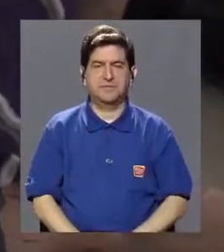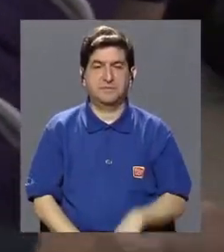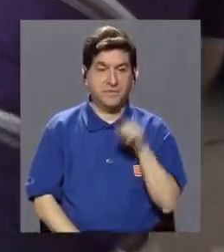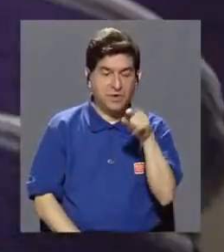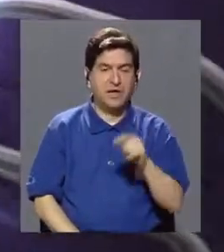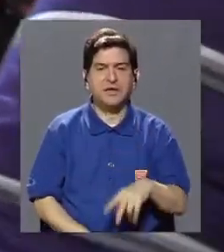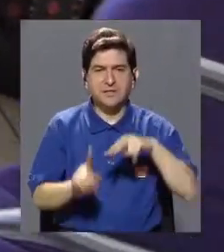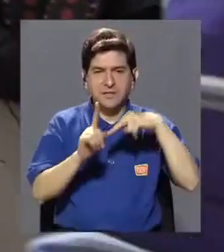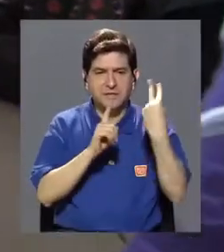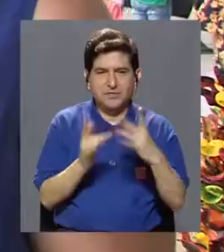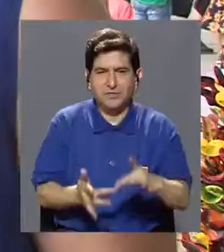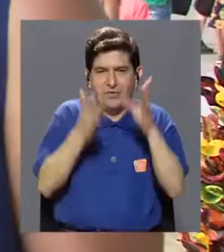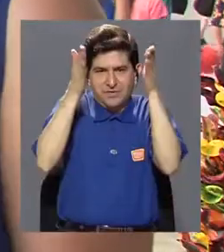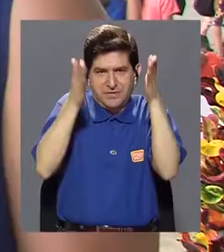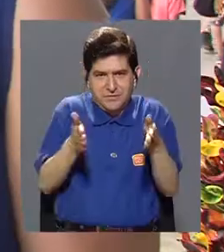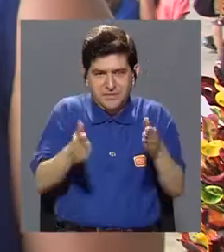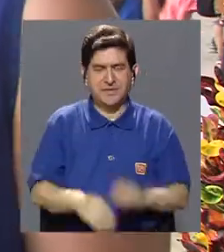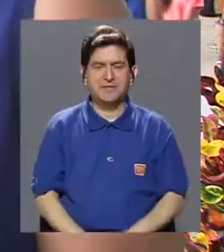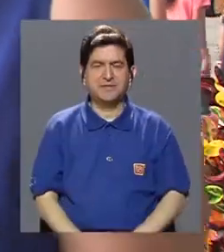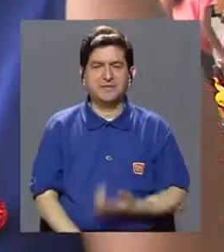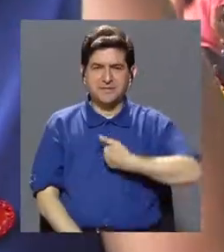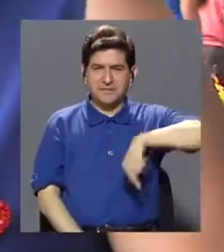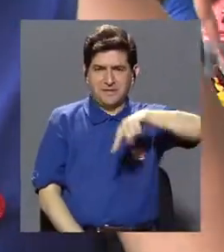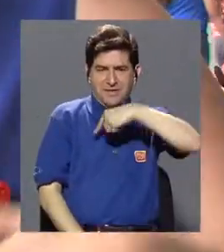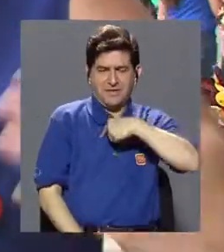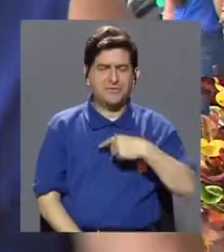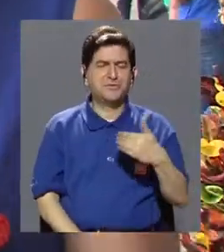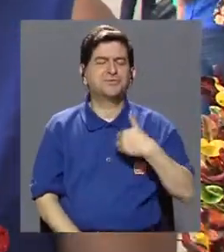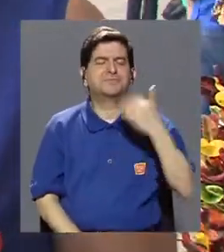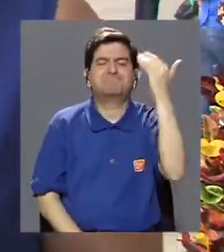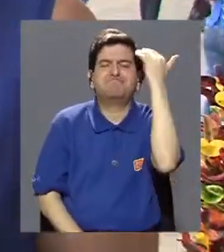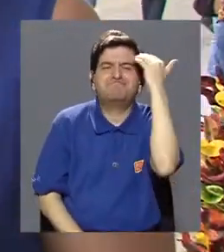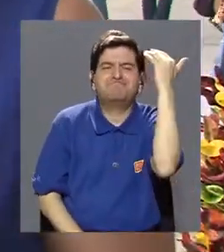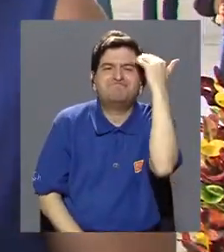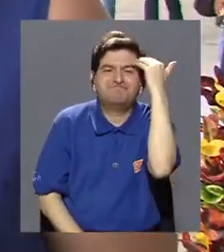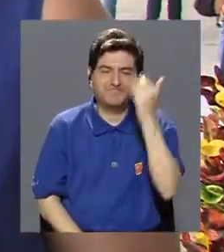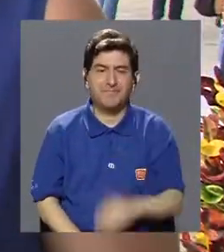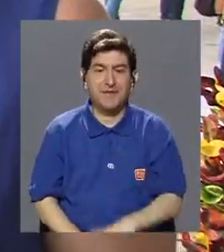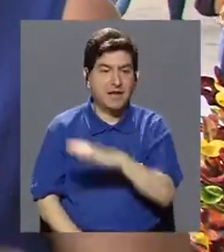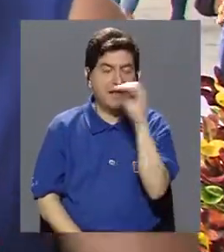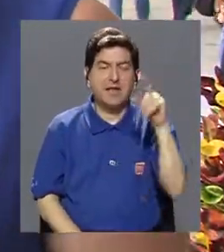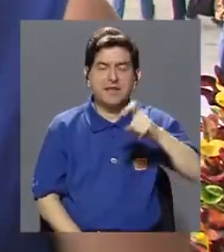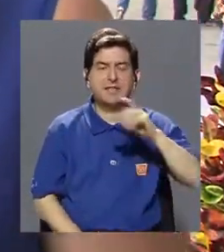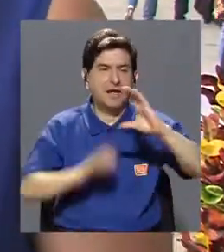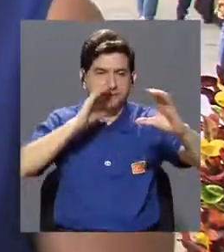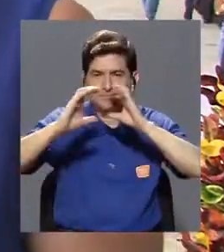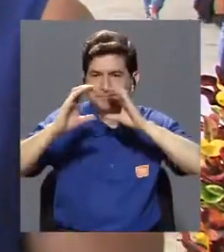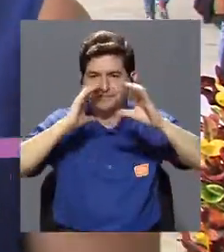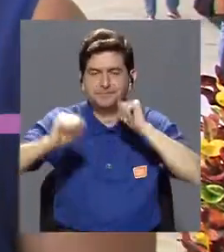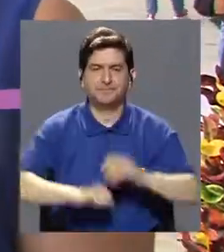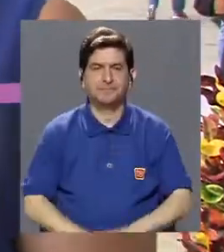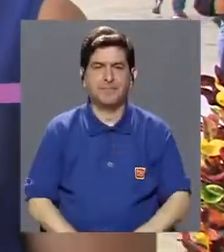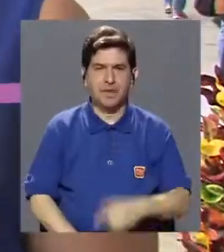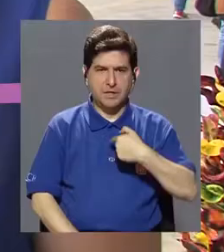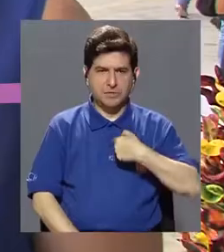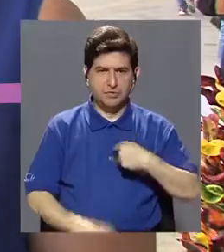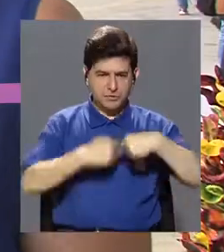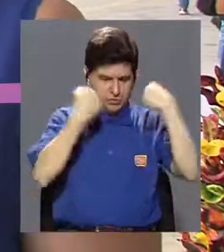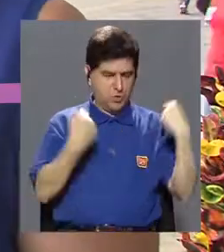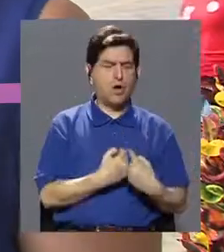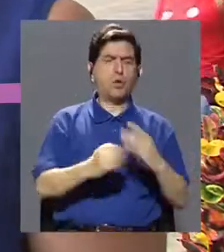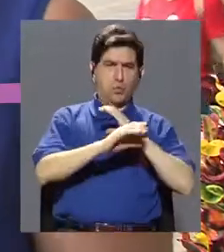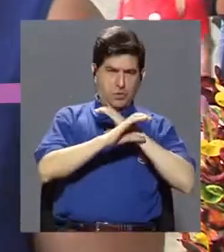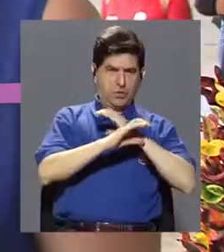especialista es donde tenemos o se genera el conocimiento y tenemos que transmitirlo. Entonces, si yo cuido mi corazón, probablemente también